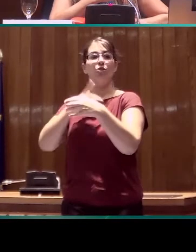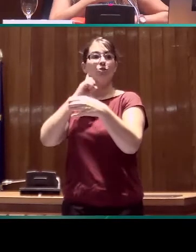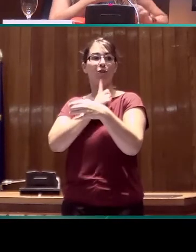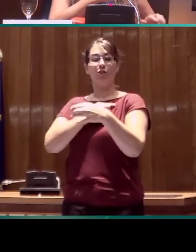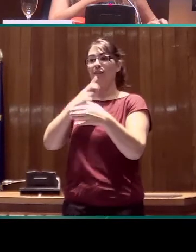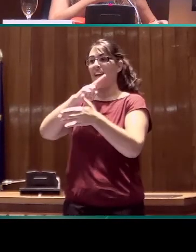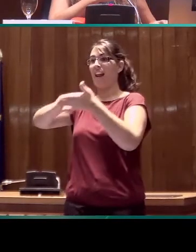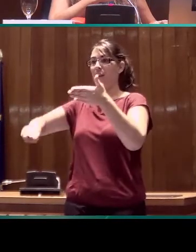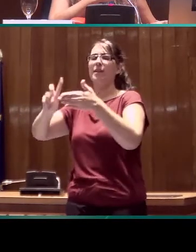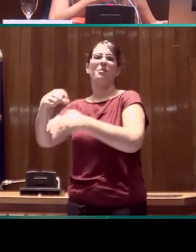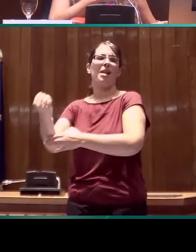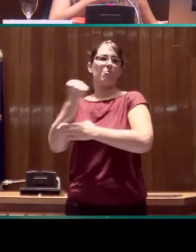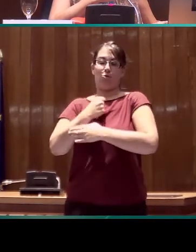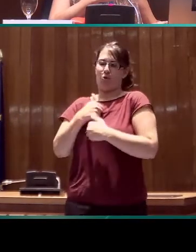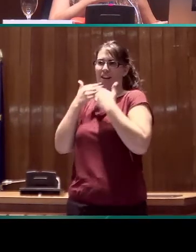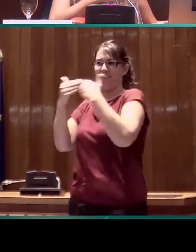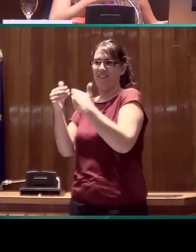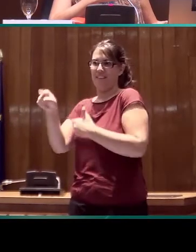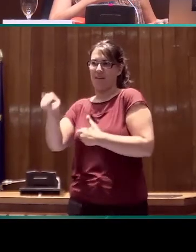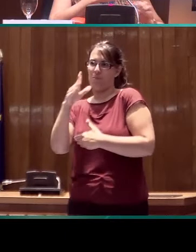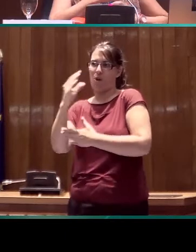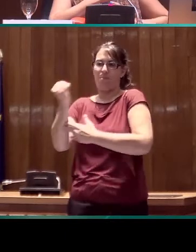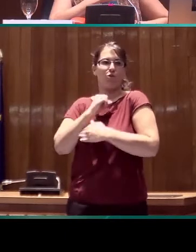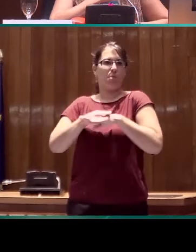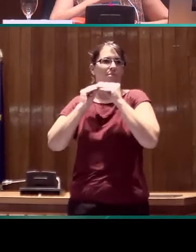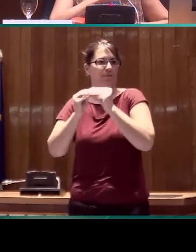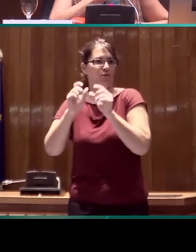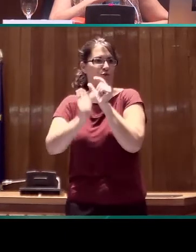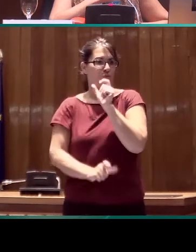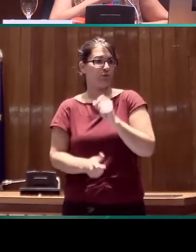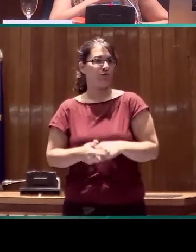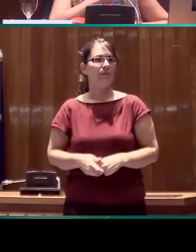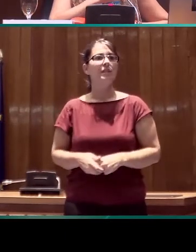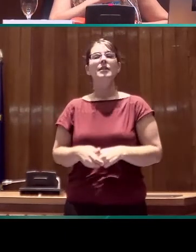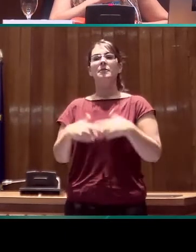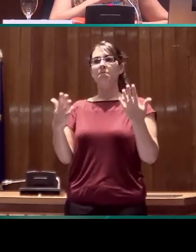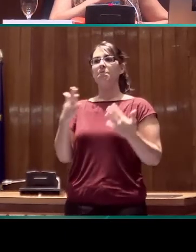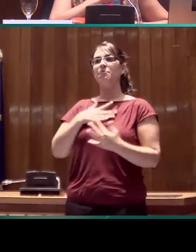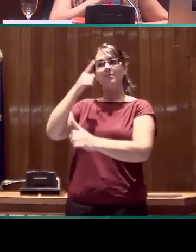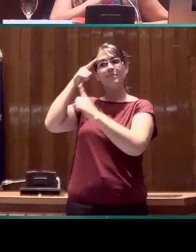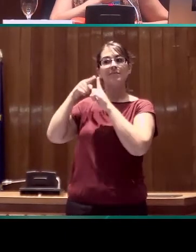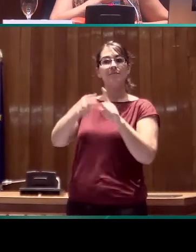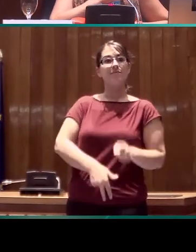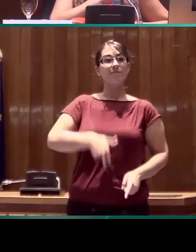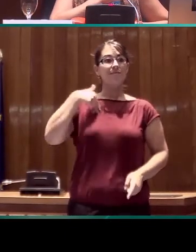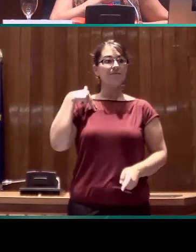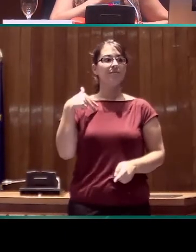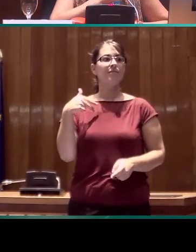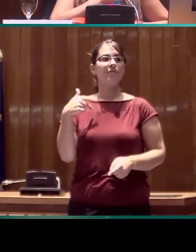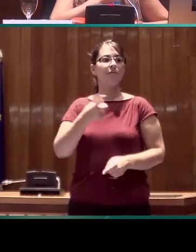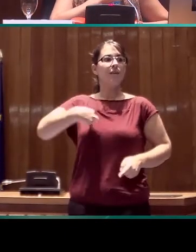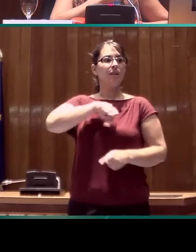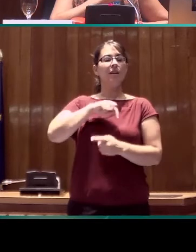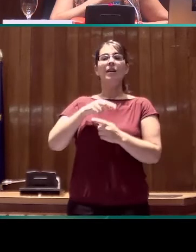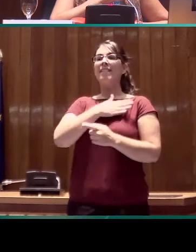estoy muy agradecida también. Bien, el objetivo genérico es estudiar la LS a